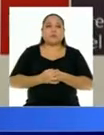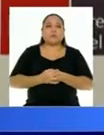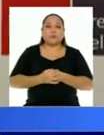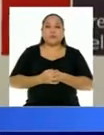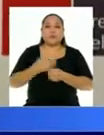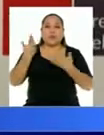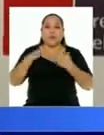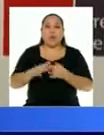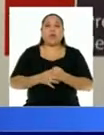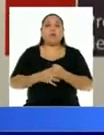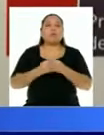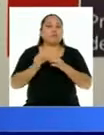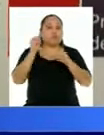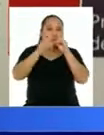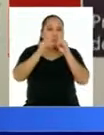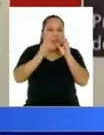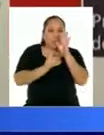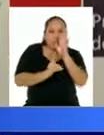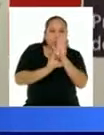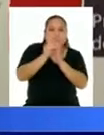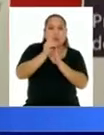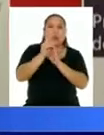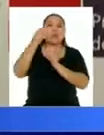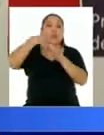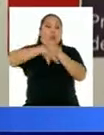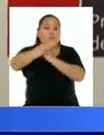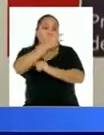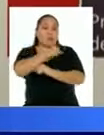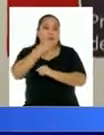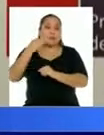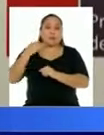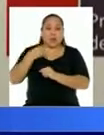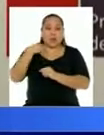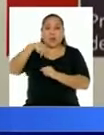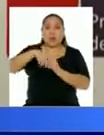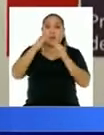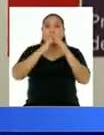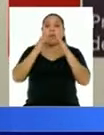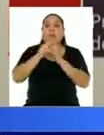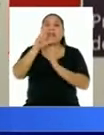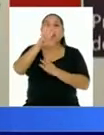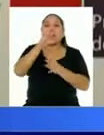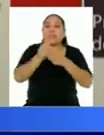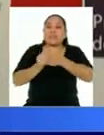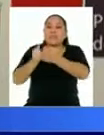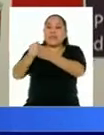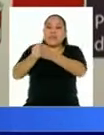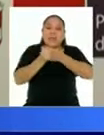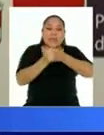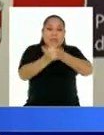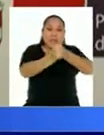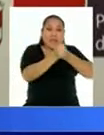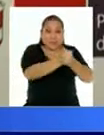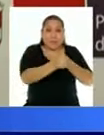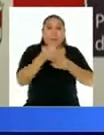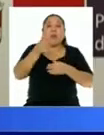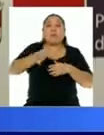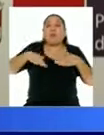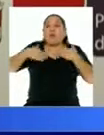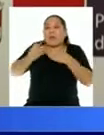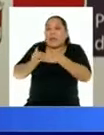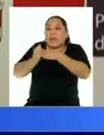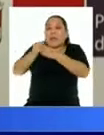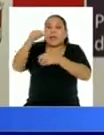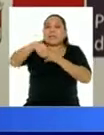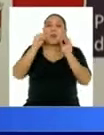desarrollado desde el Ministerio de Vivienda tres guías muy importantes para poder orientar esta implementación.